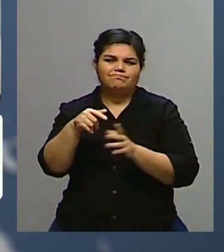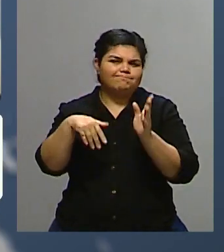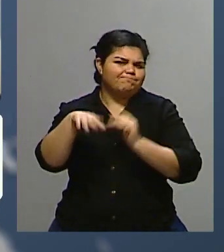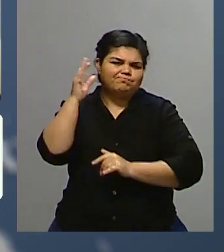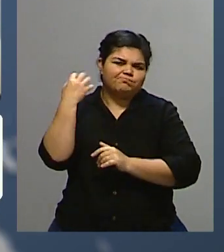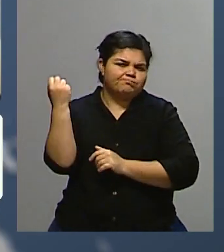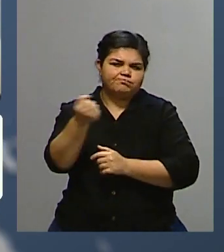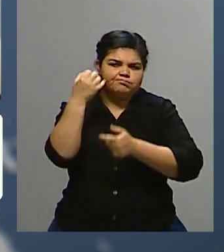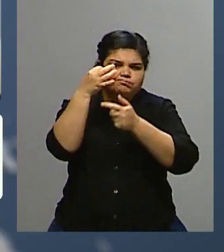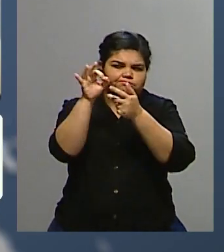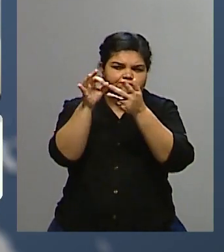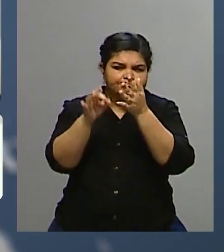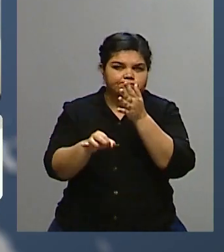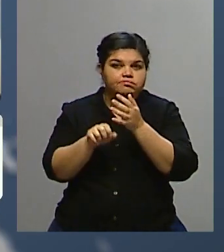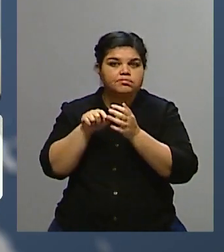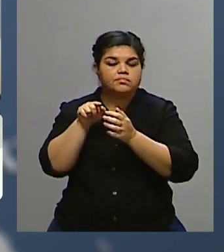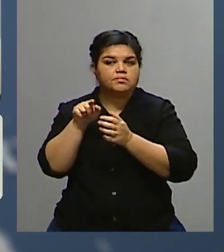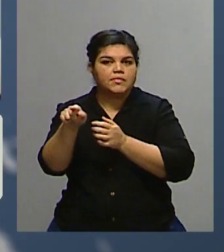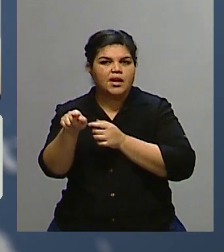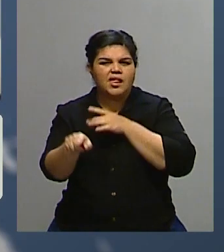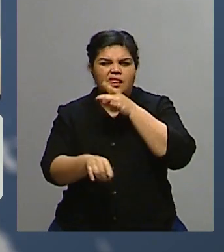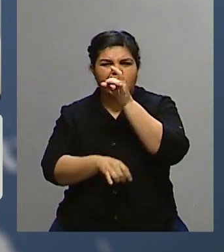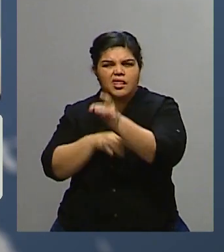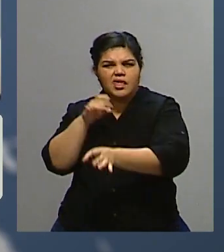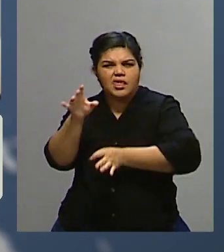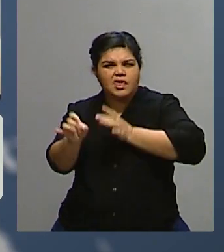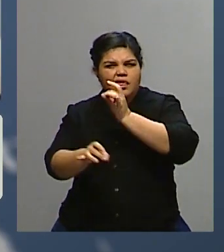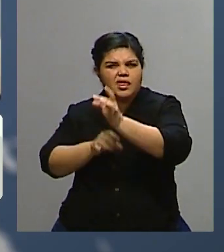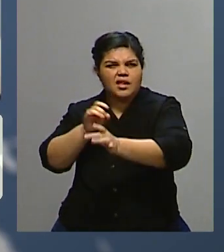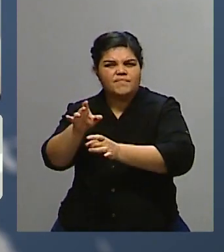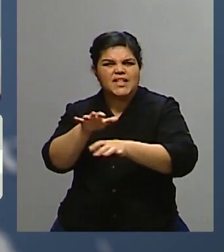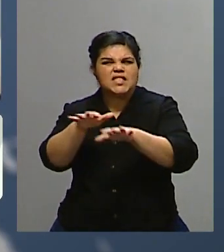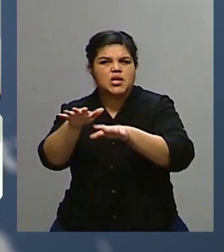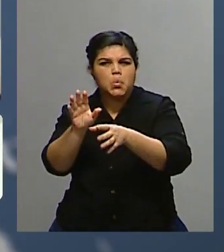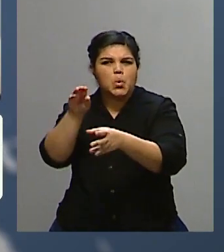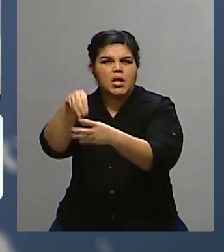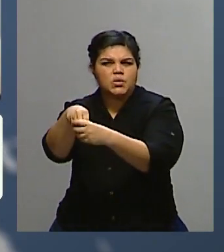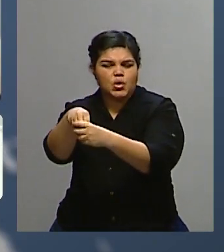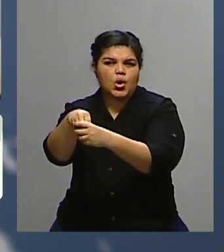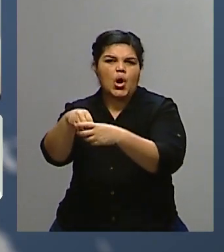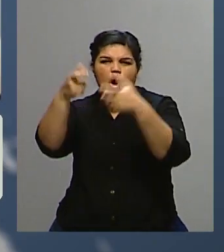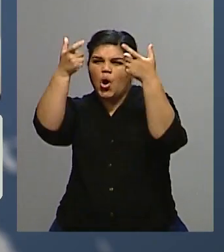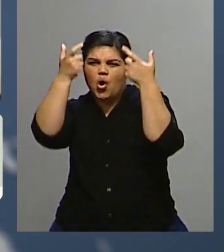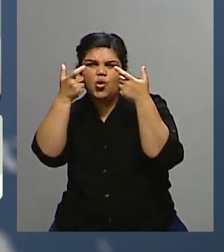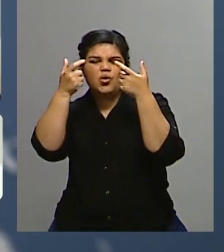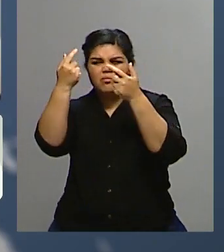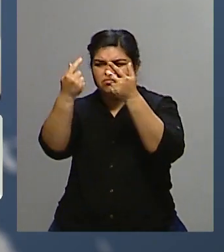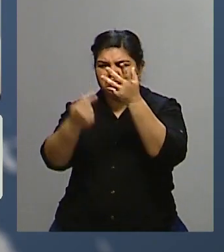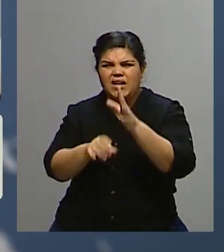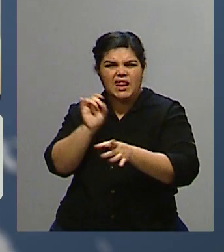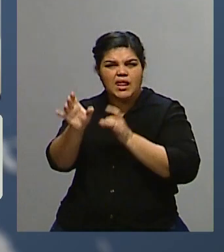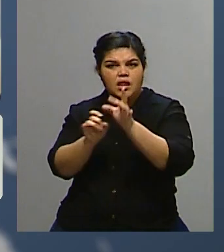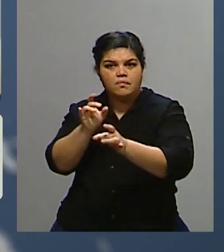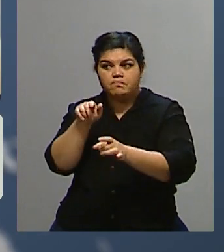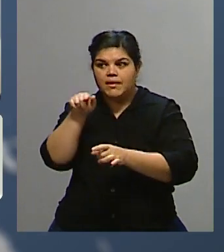la criticaba fuertemente a la corona, pero no se discutía a la reina. A tu criterio, ¿vos crees que el reinado que ahora se